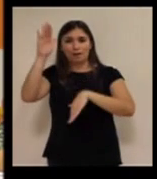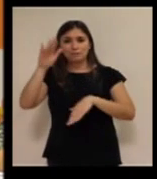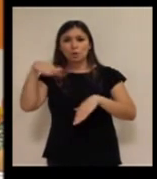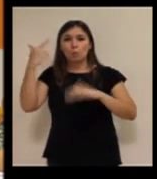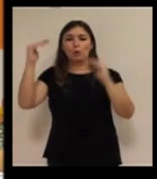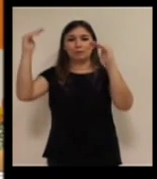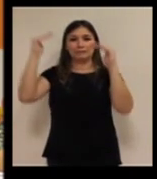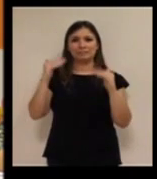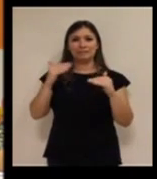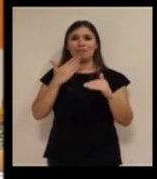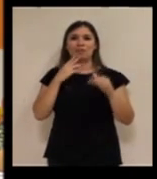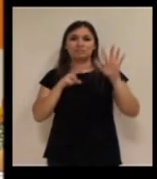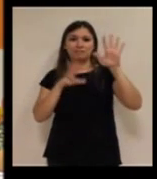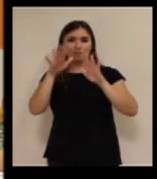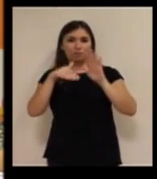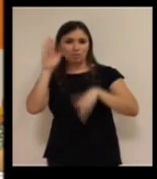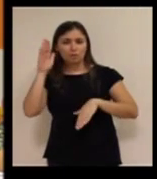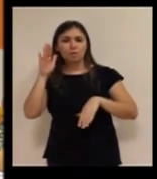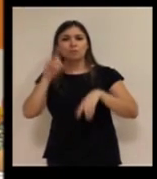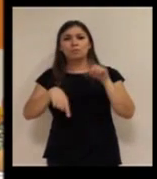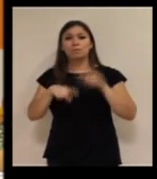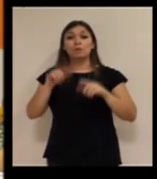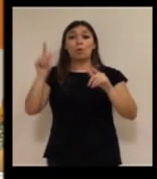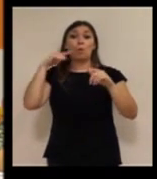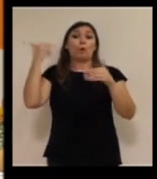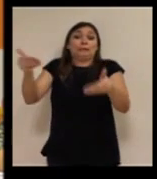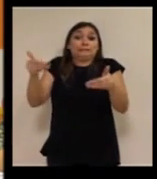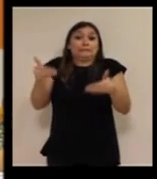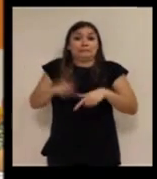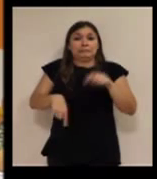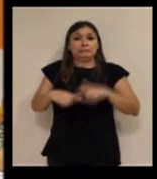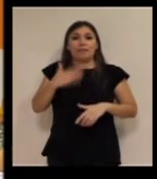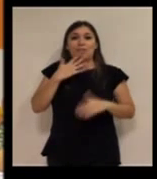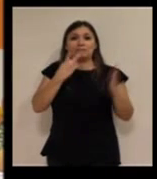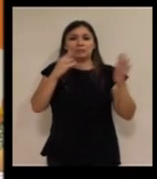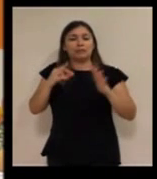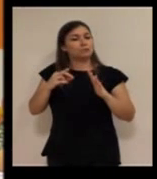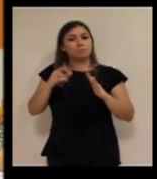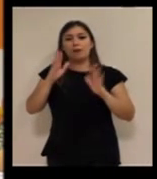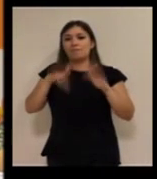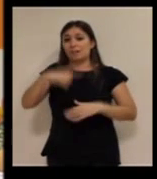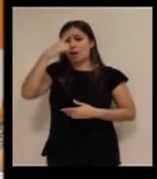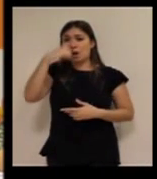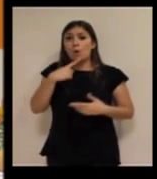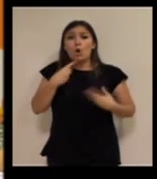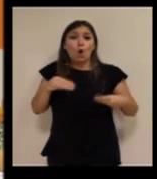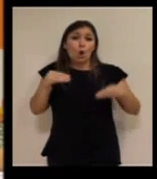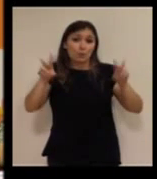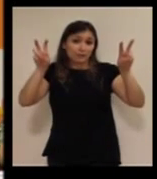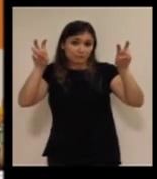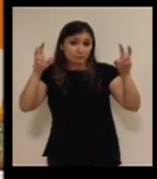mayores de 75, hubo quien universalizó a los mayores de 70 y empezamos a tener un perfil de usuario mucho más joven,